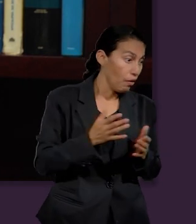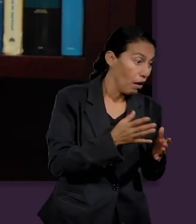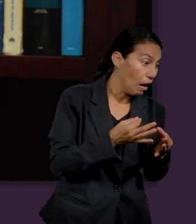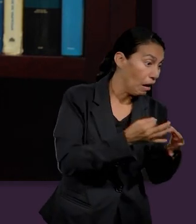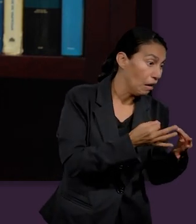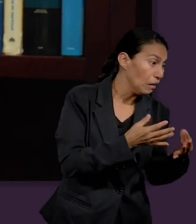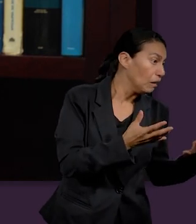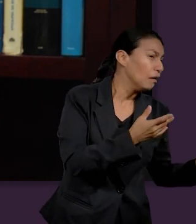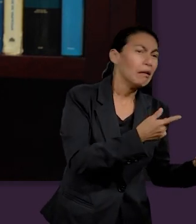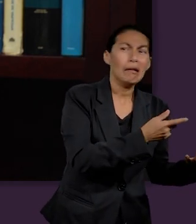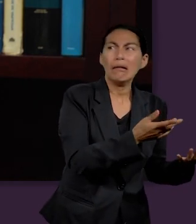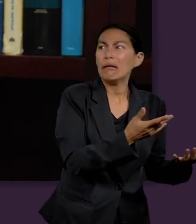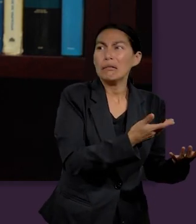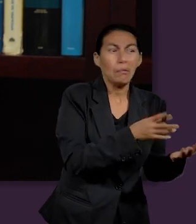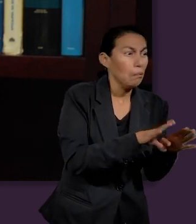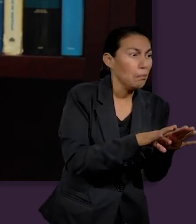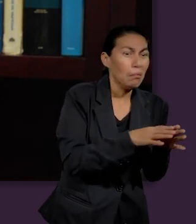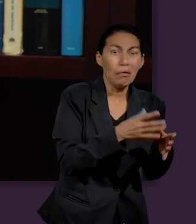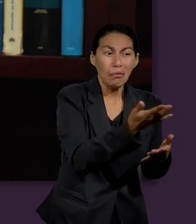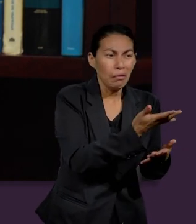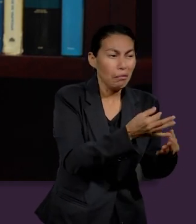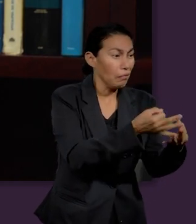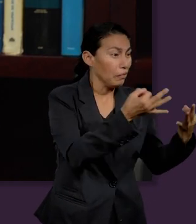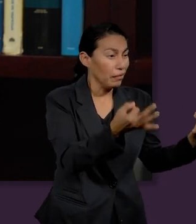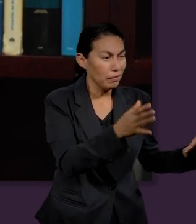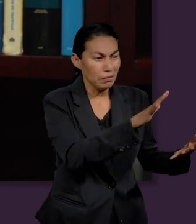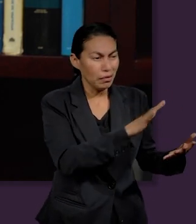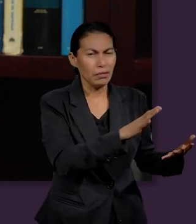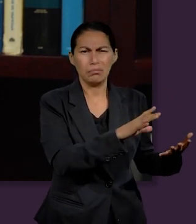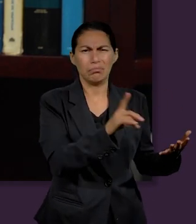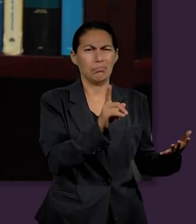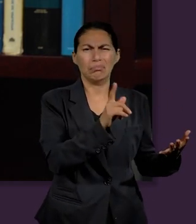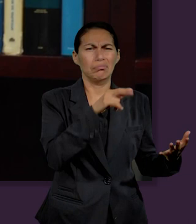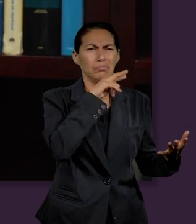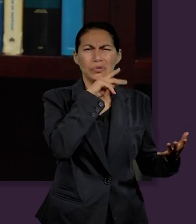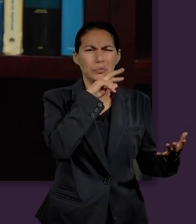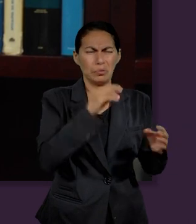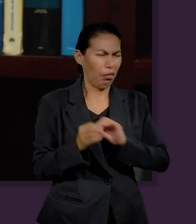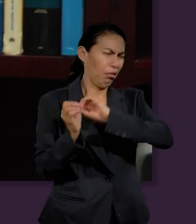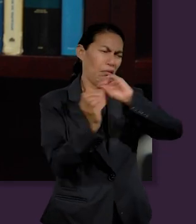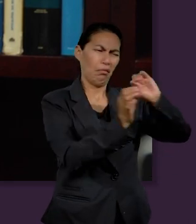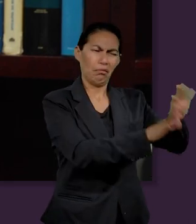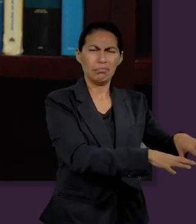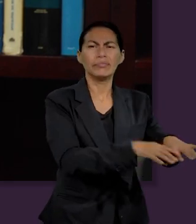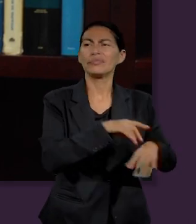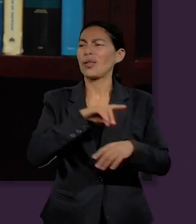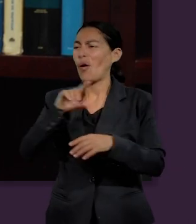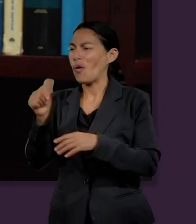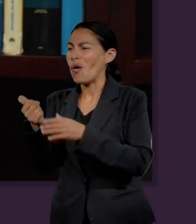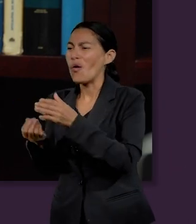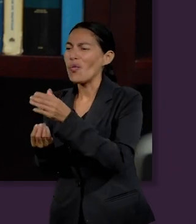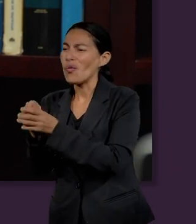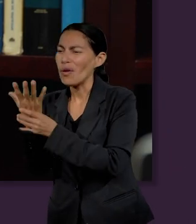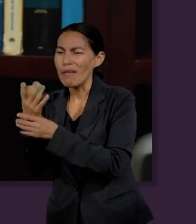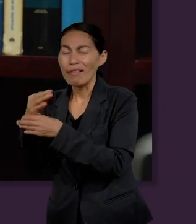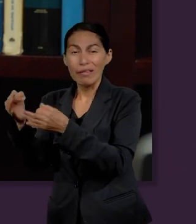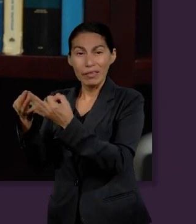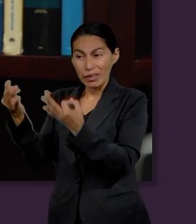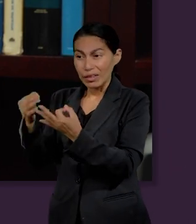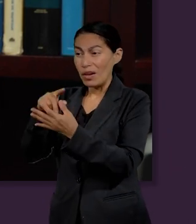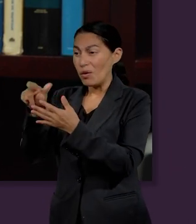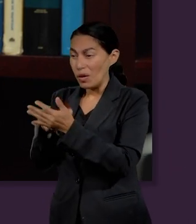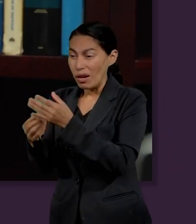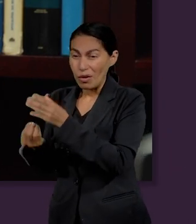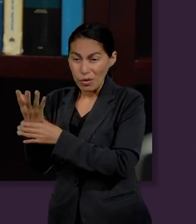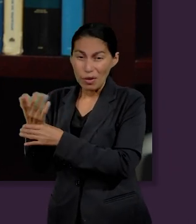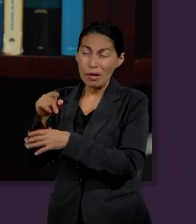aún así, Abraham nos aferró a esas cosas. Dice que él dejó su tierra, dejó sus comodidades, dejó su parentela, se fue a una tierra